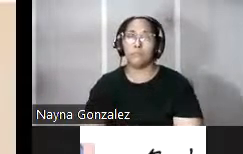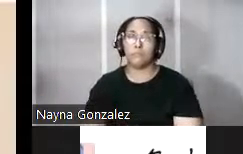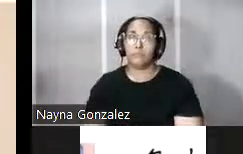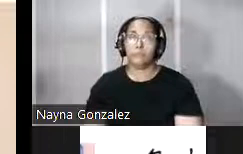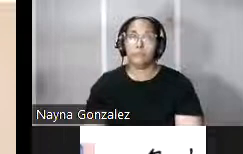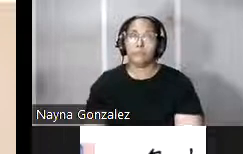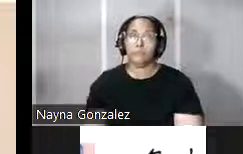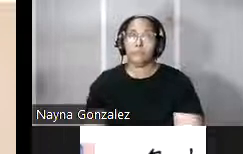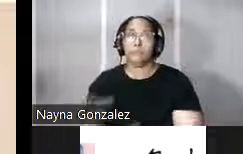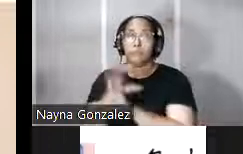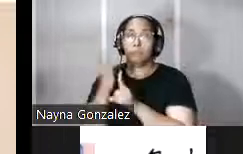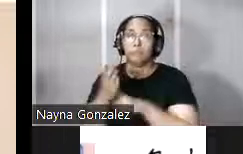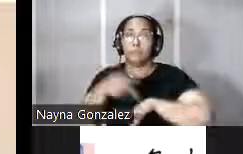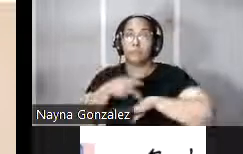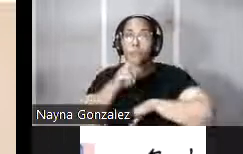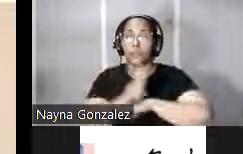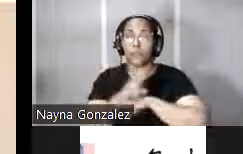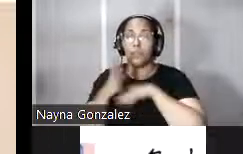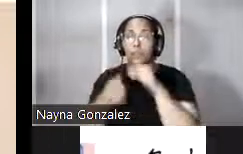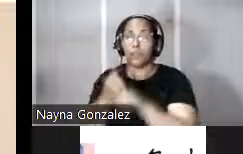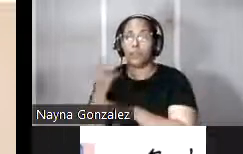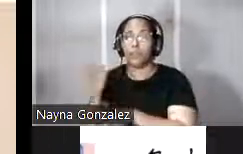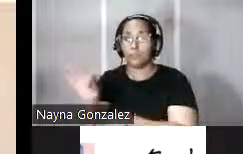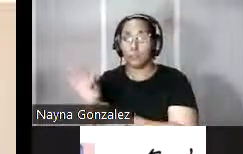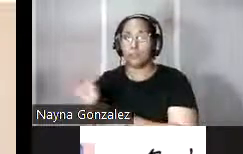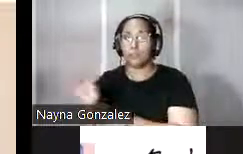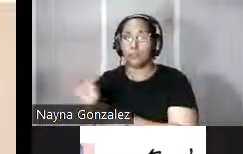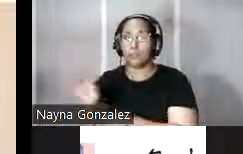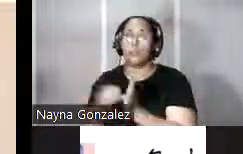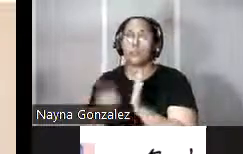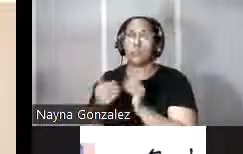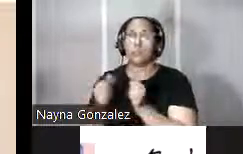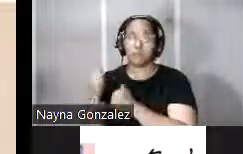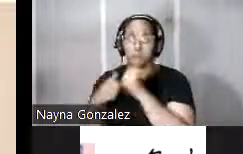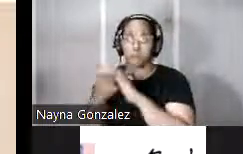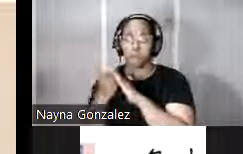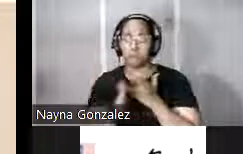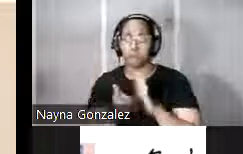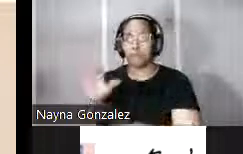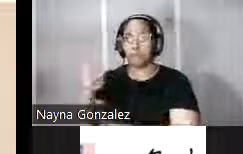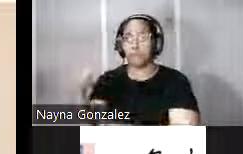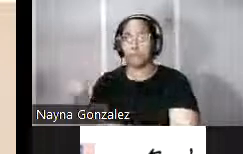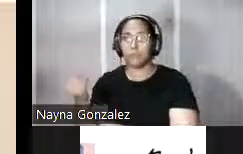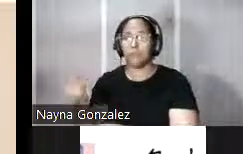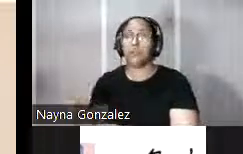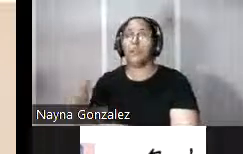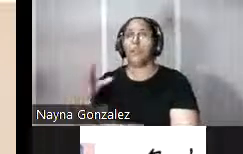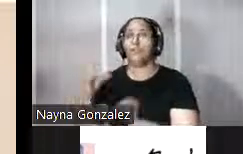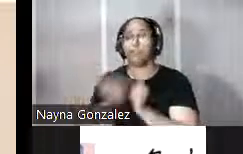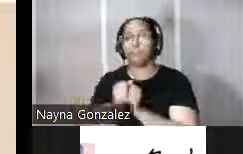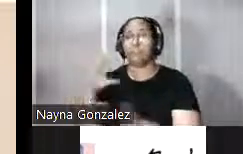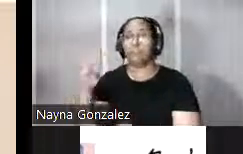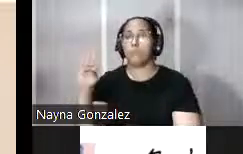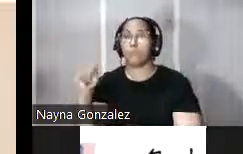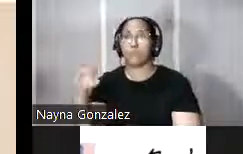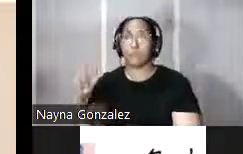en el caso de Puerto Rico a mediados del siglo XIX se refuerza la defensa de la ciudad de San Juan con una serie de baterías erigidas